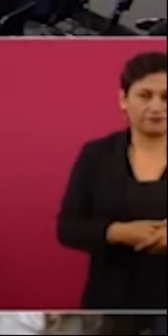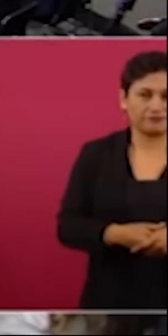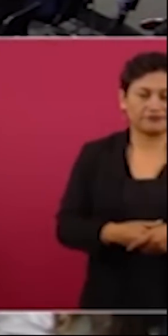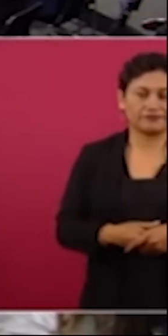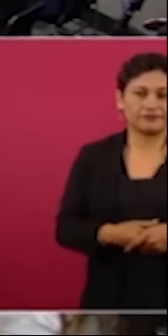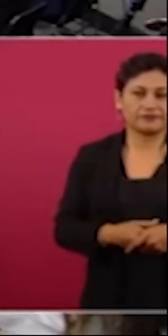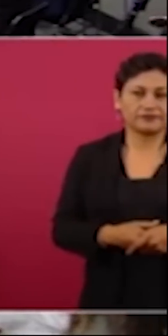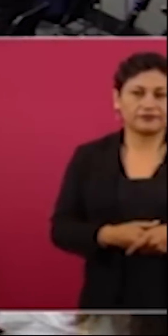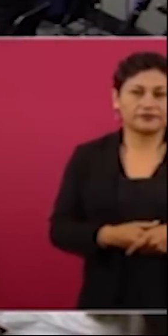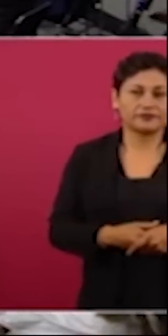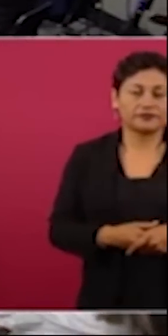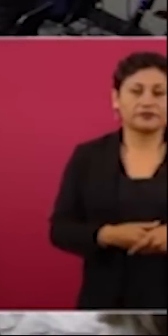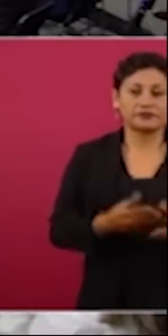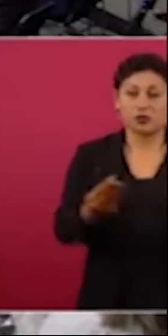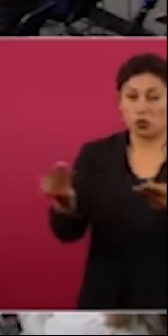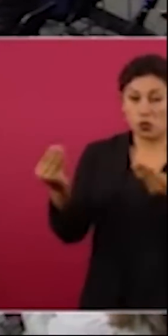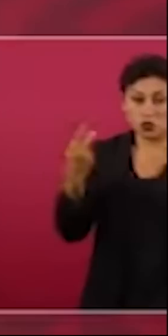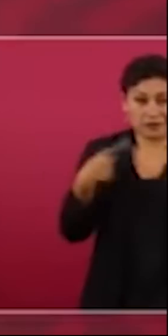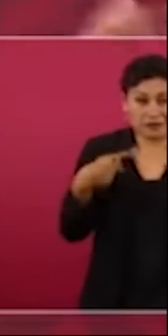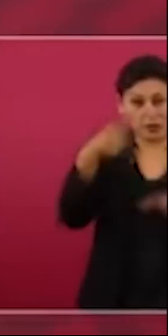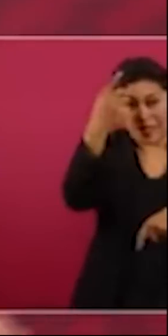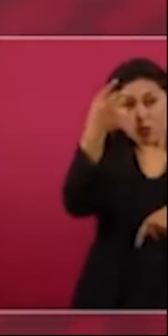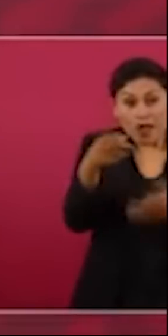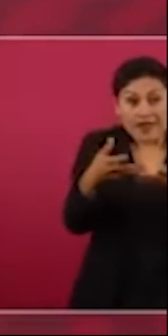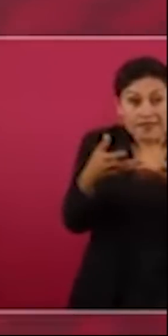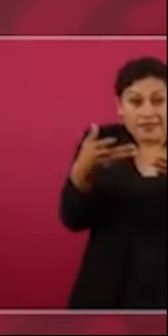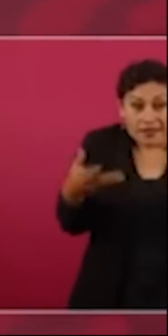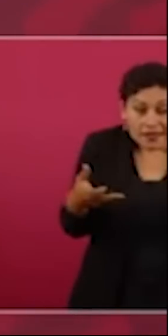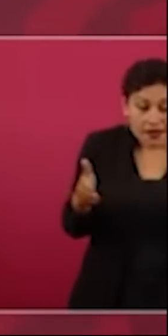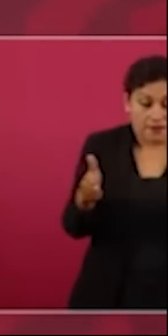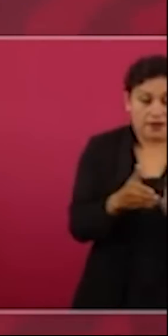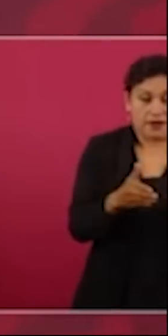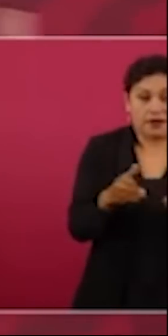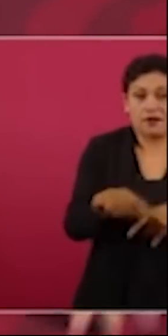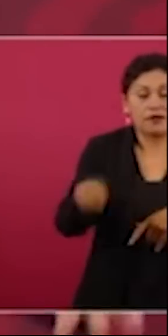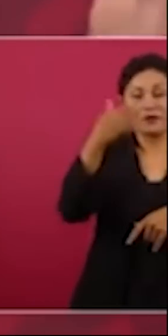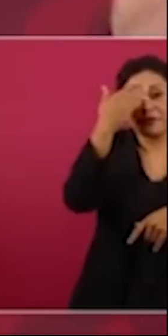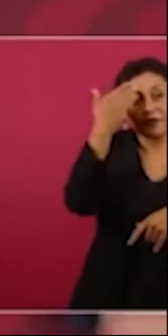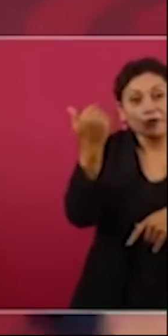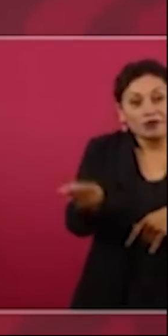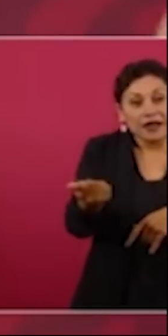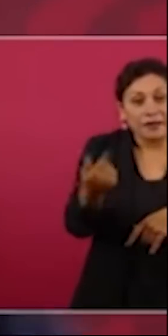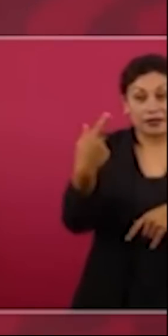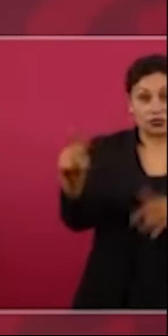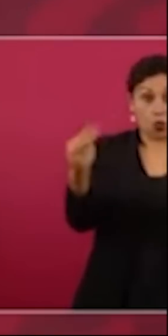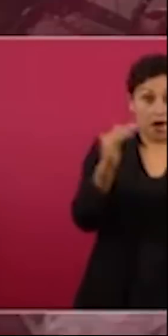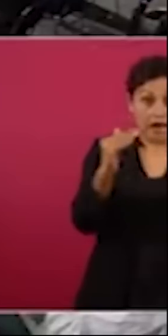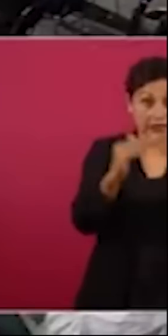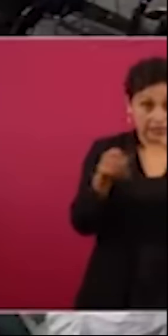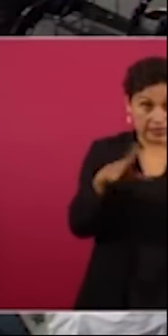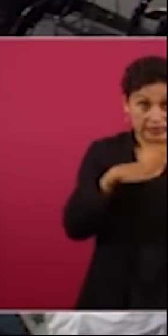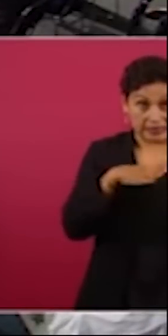muchos ejidatarios pequeños propietarios no saben que ya lo que está debajo de sus terrenos